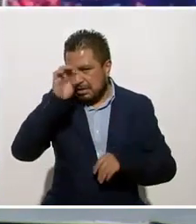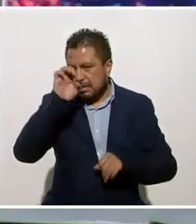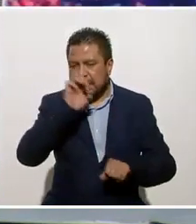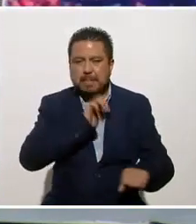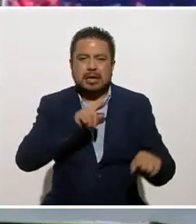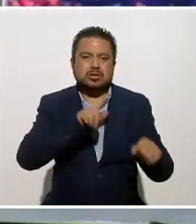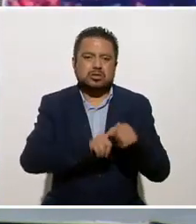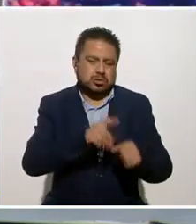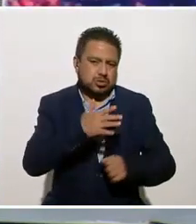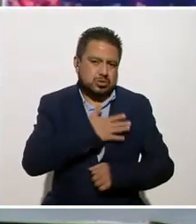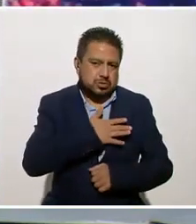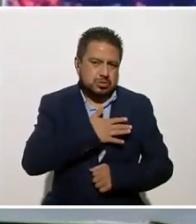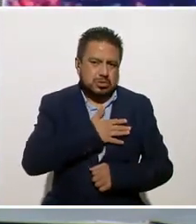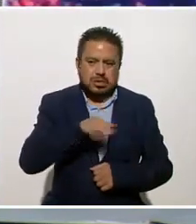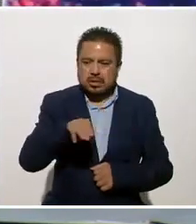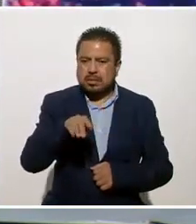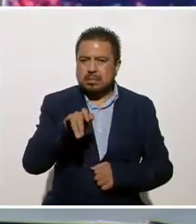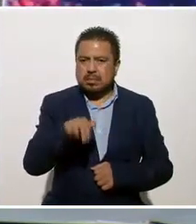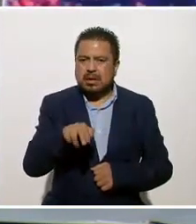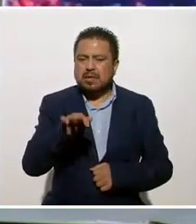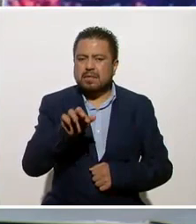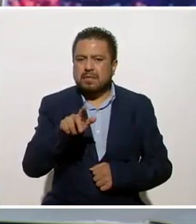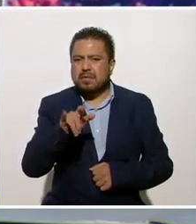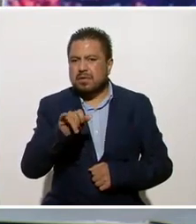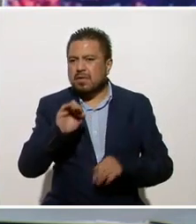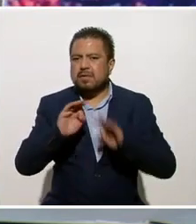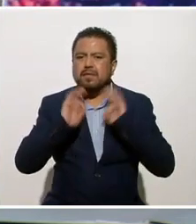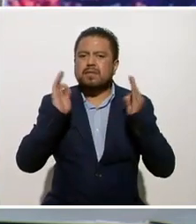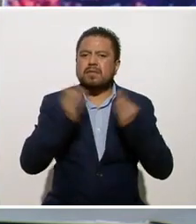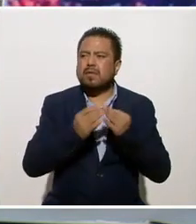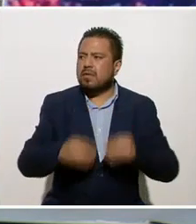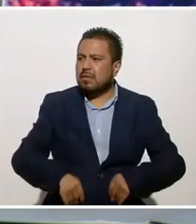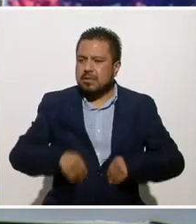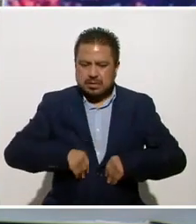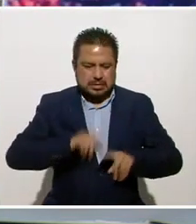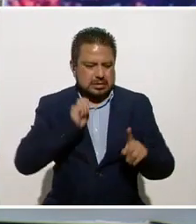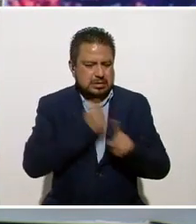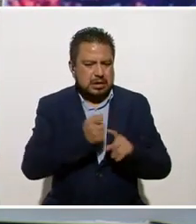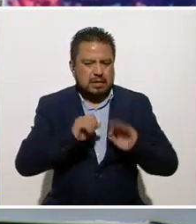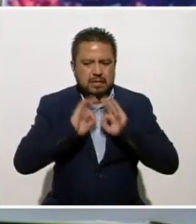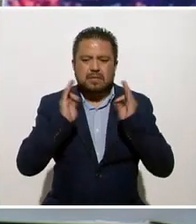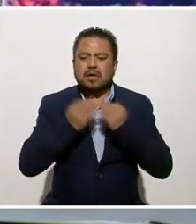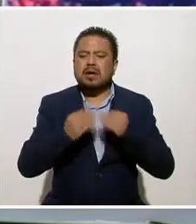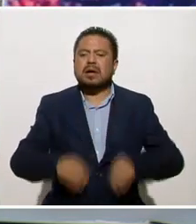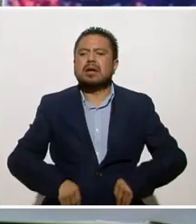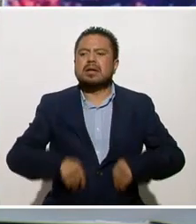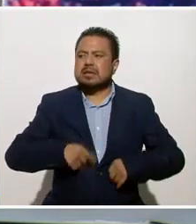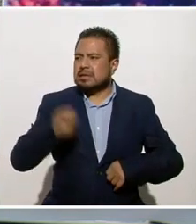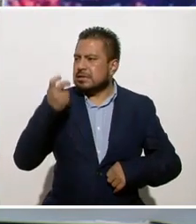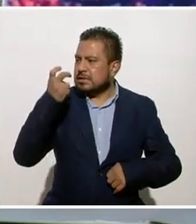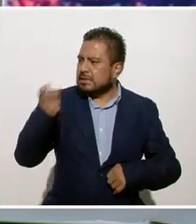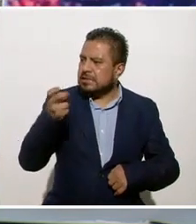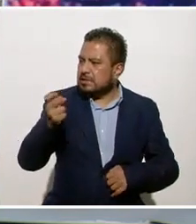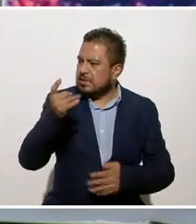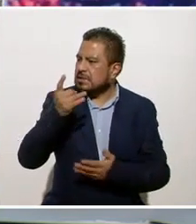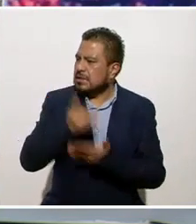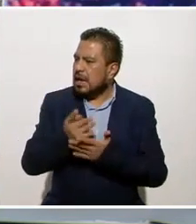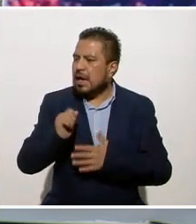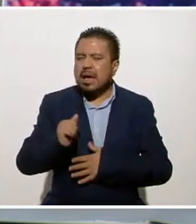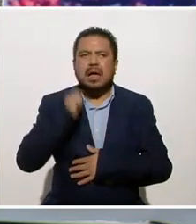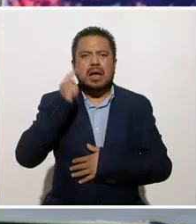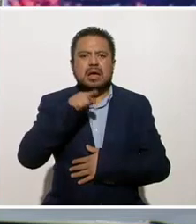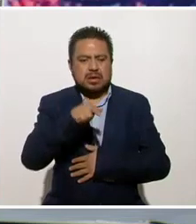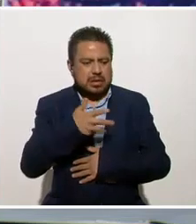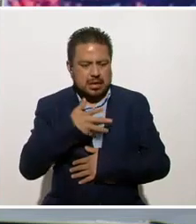que mindfulness es una forma de vida, es un estilo de vida, es algo que tú